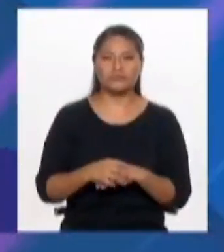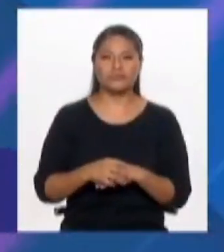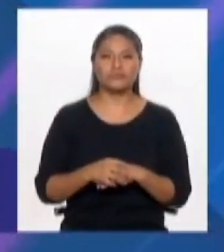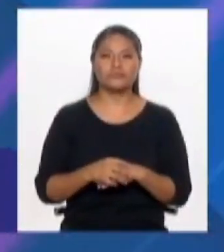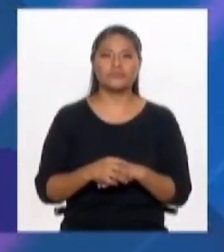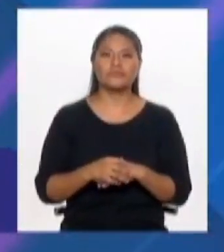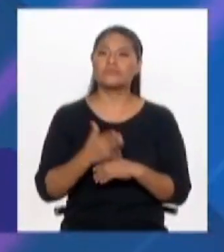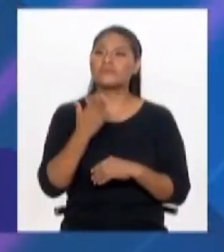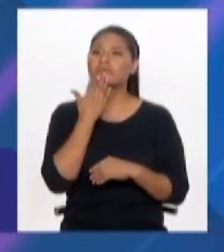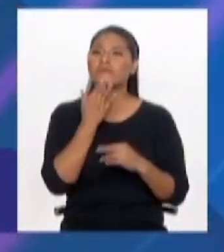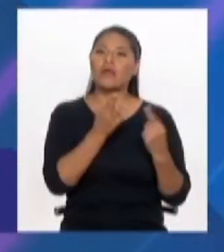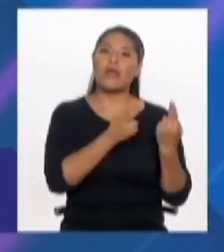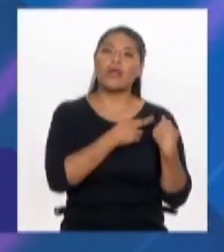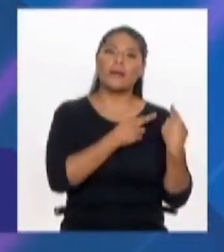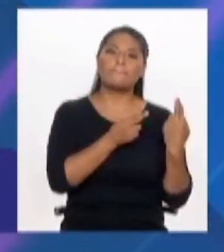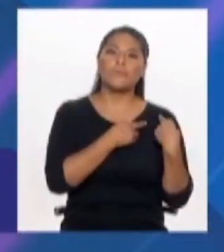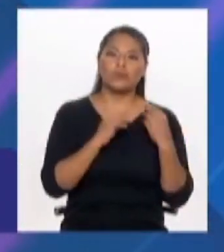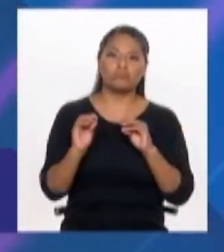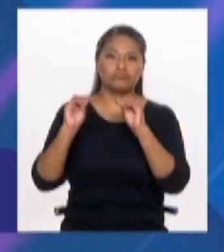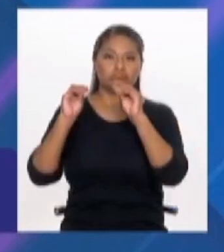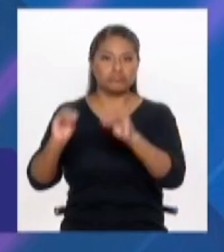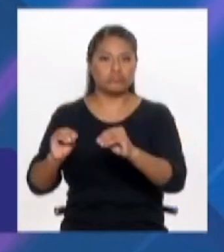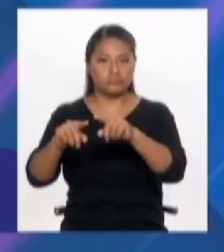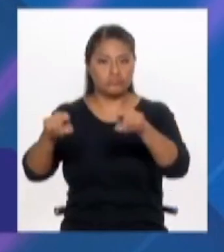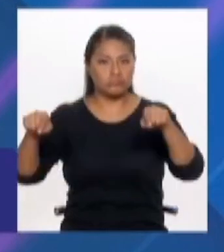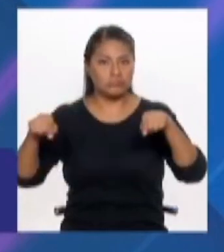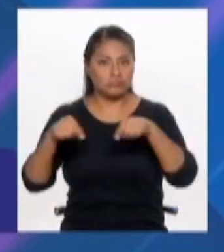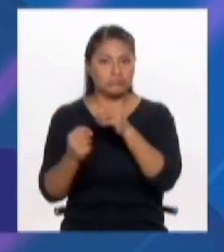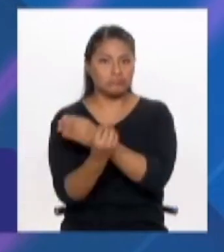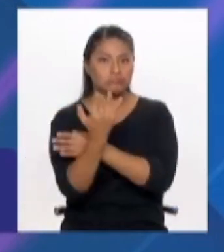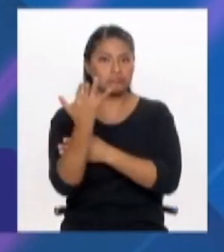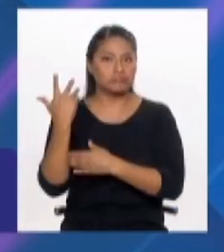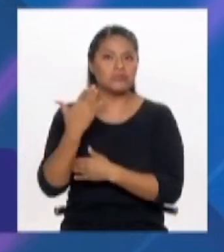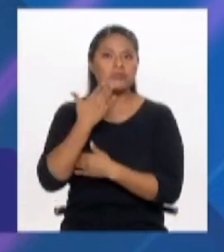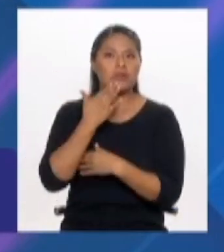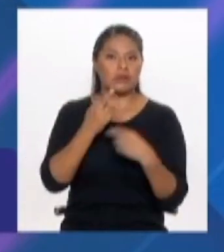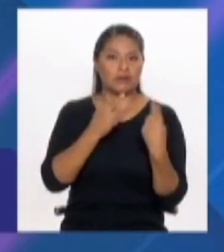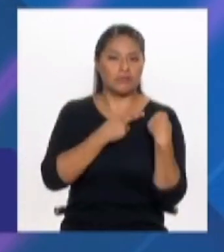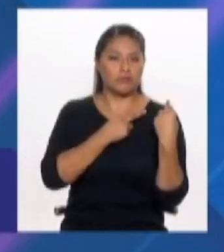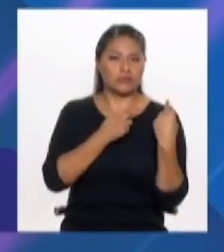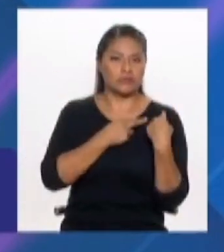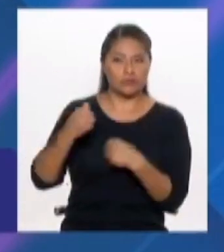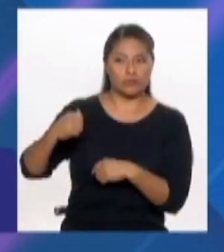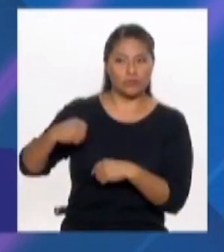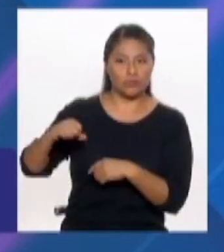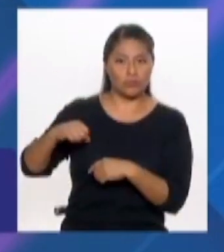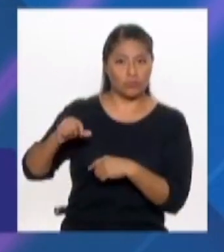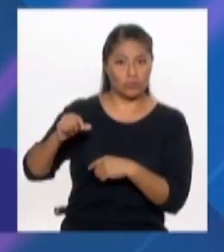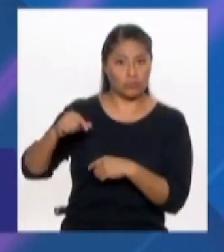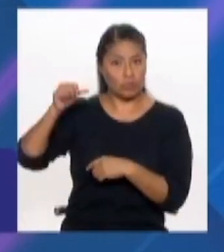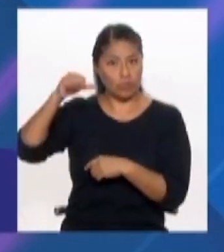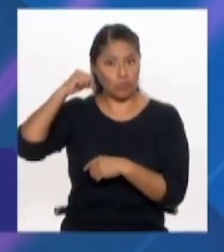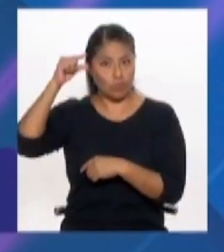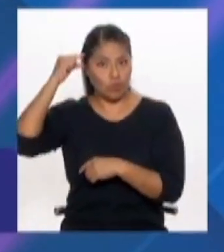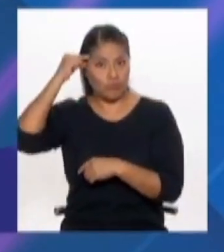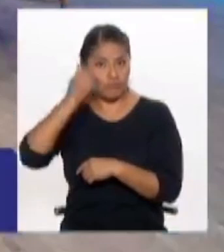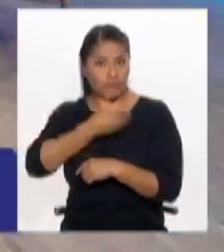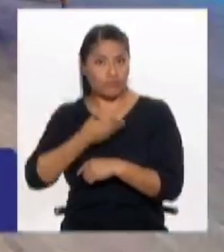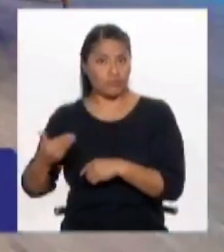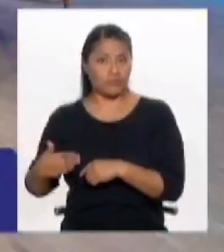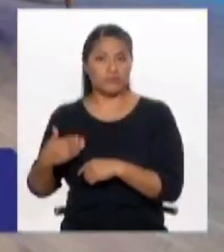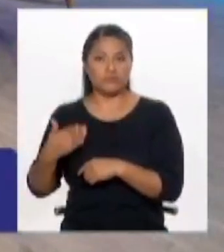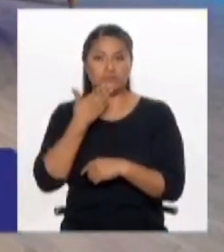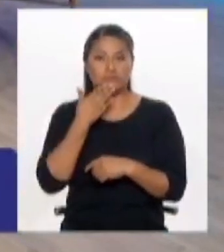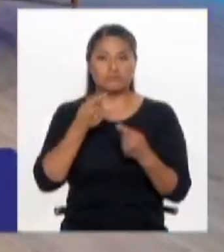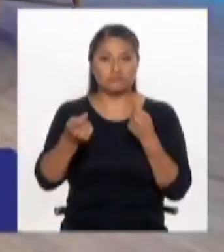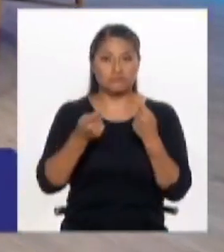le correspondería entonces haberlos implementado? ¿Los gobiernos locales? O sea, ¿quién tuvo que haber definido que, por ejemplo, no preferentemente